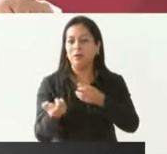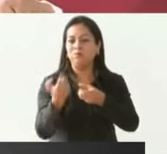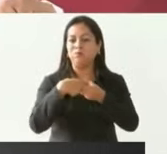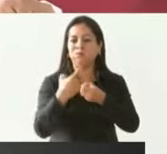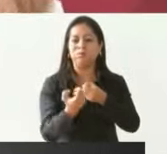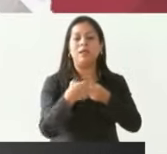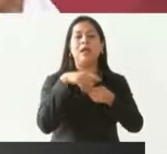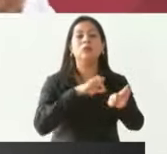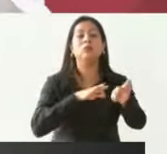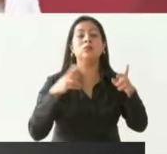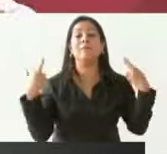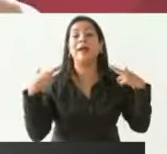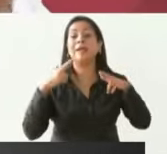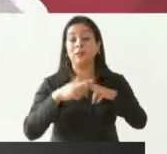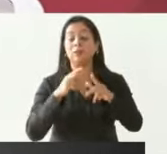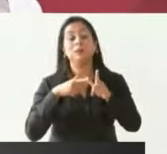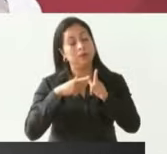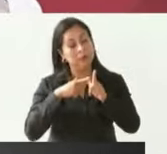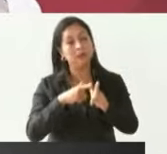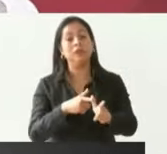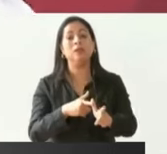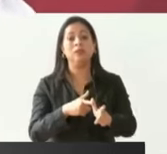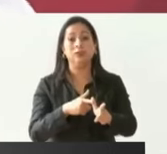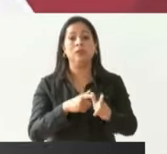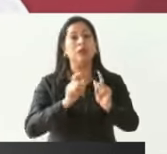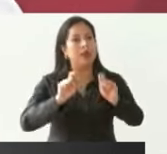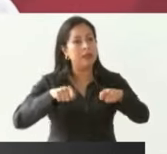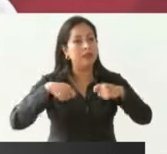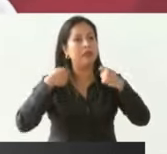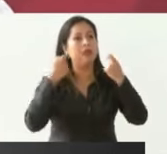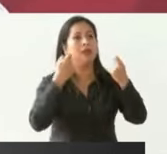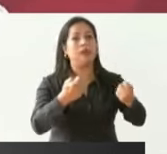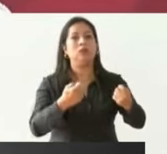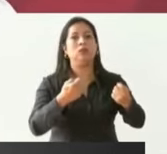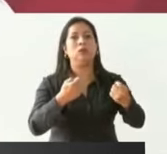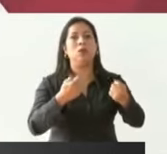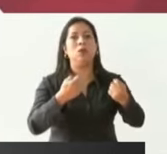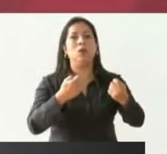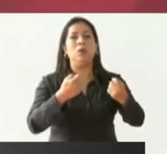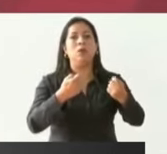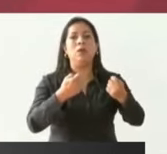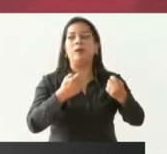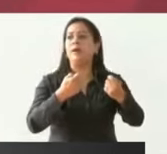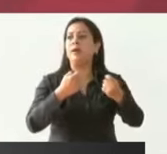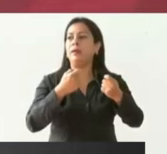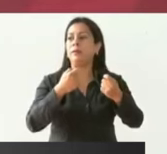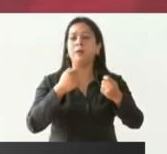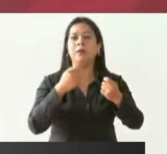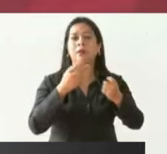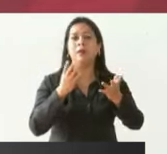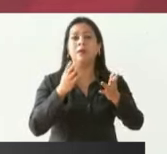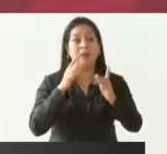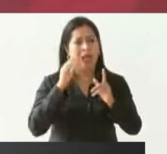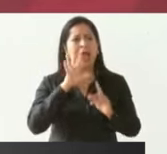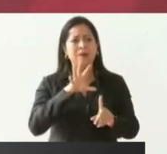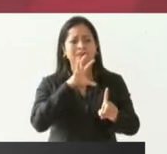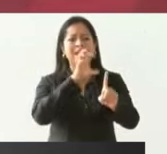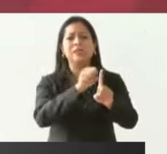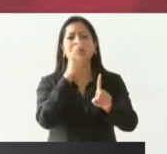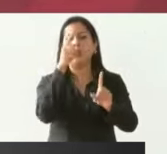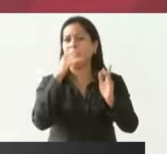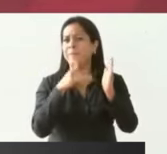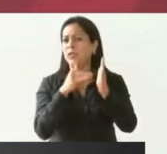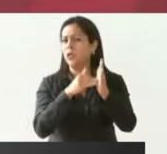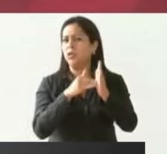vamos a seguir entregando bases a los maestros ya vamos a llegar a un millón